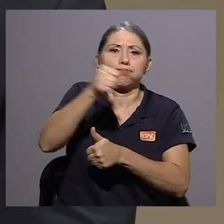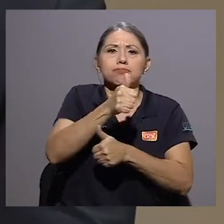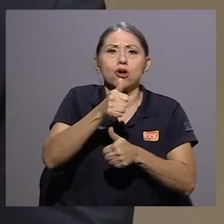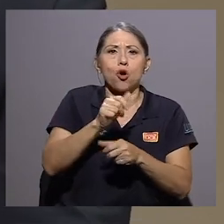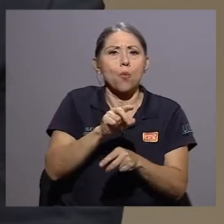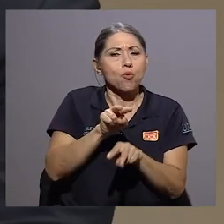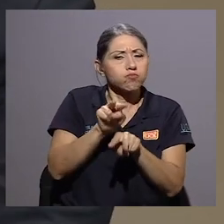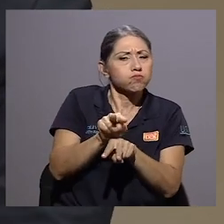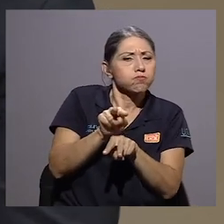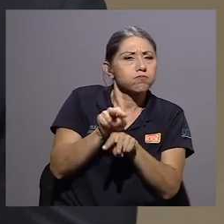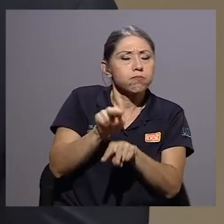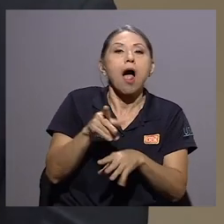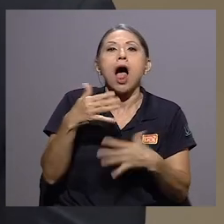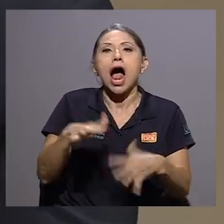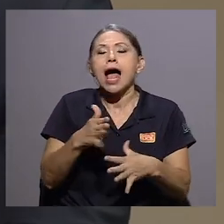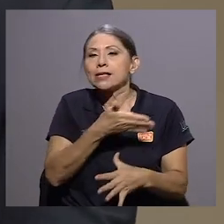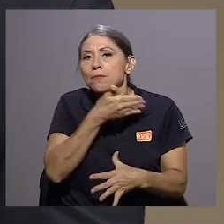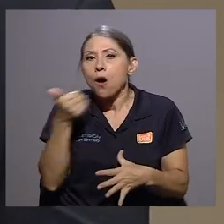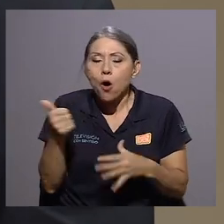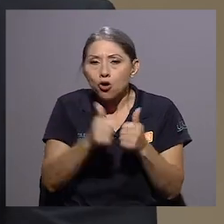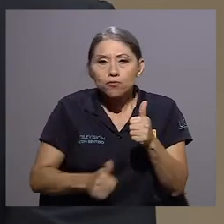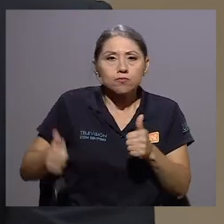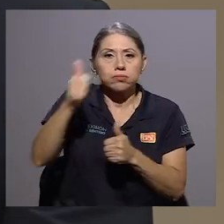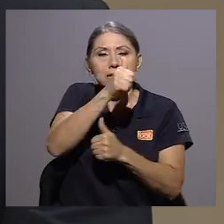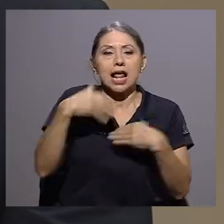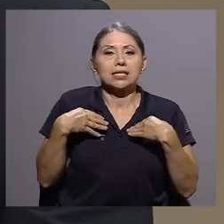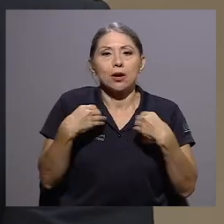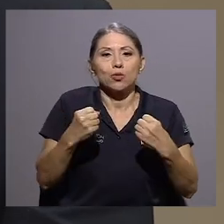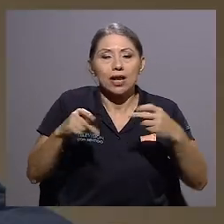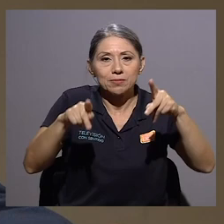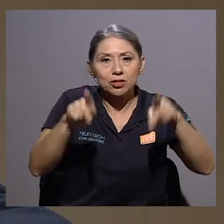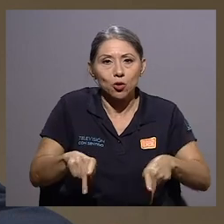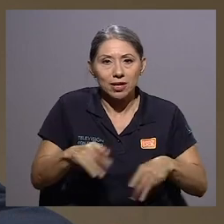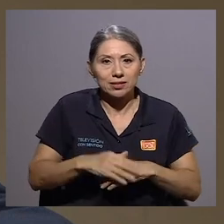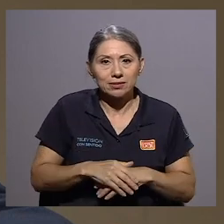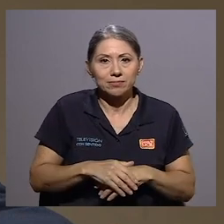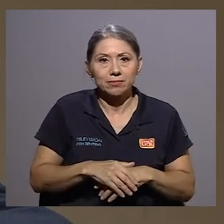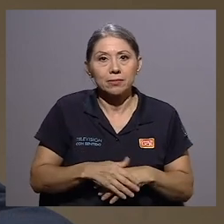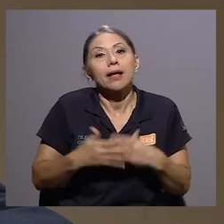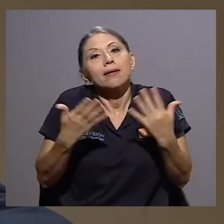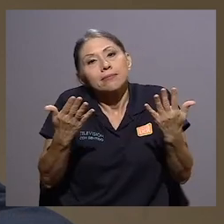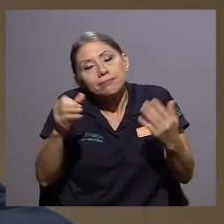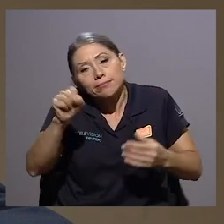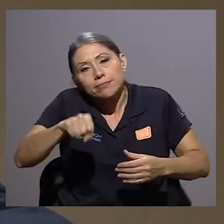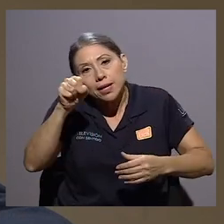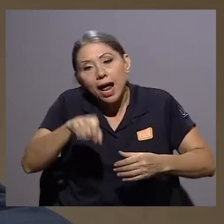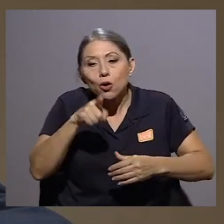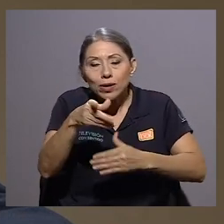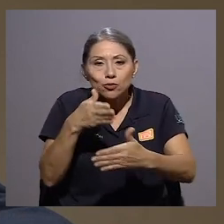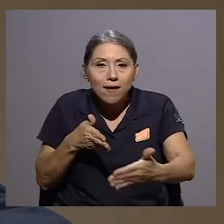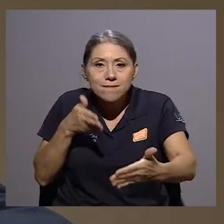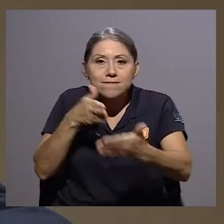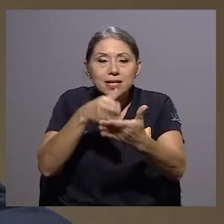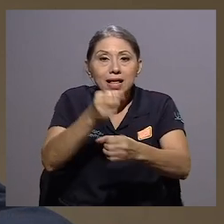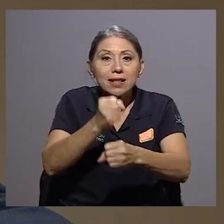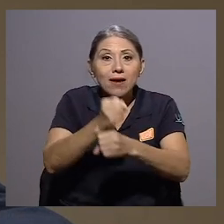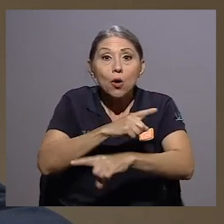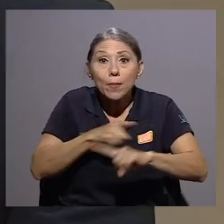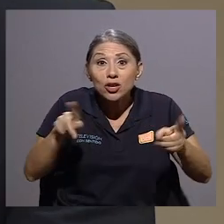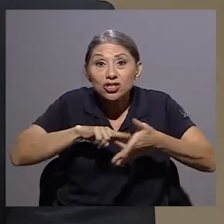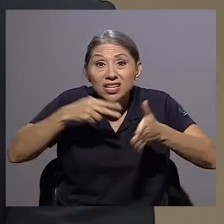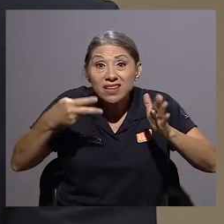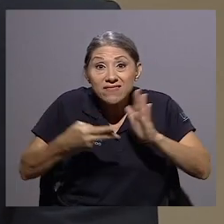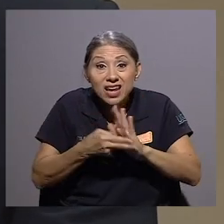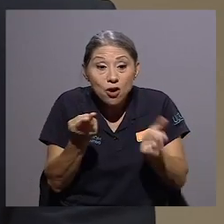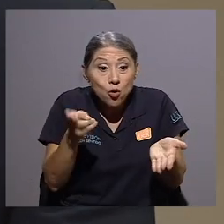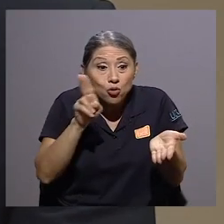encima de la actividad comercial que podría tener un negocio de estos. Claro, esto afecta el trabajo, pero el contrato no se termina,